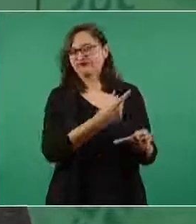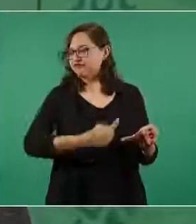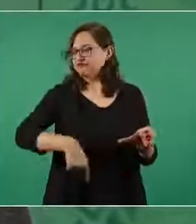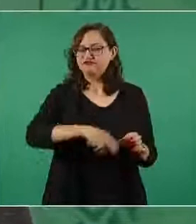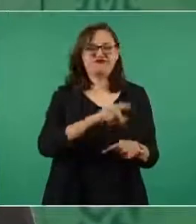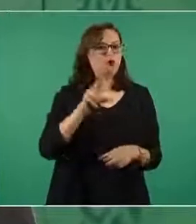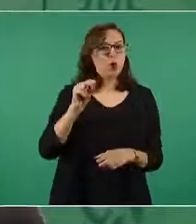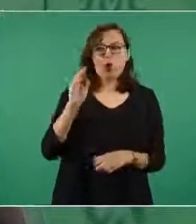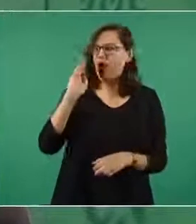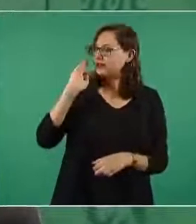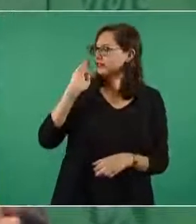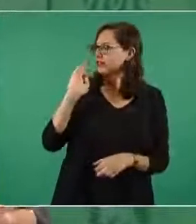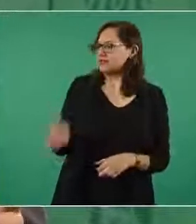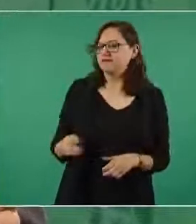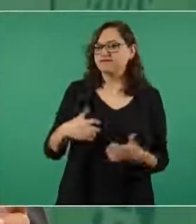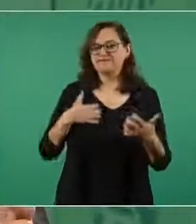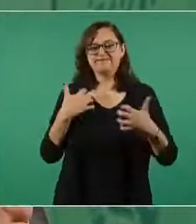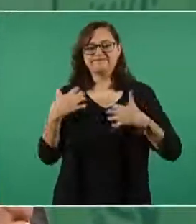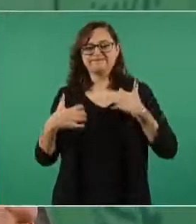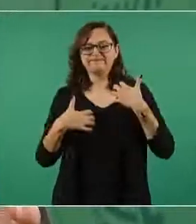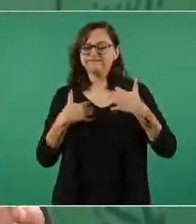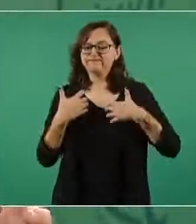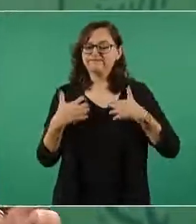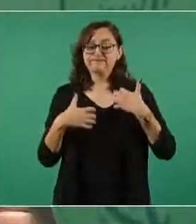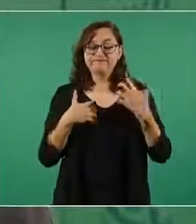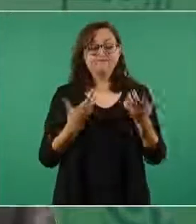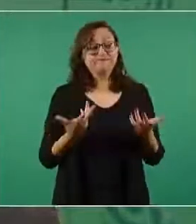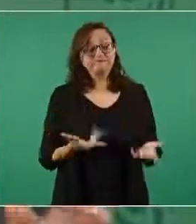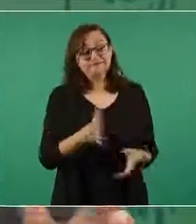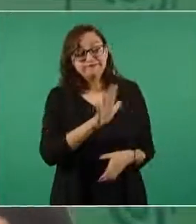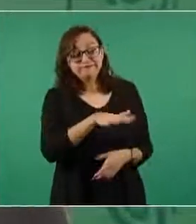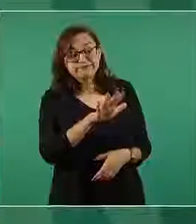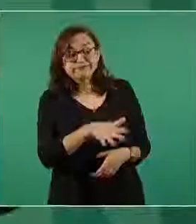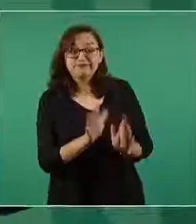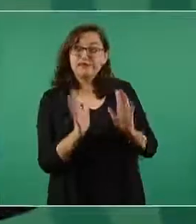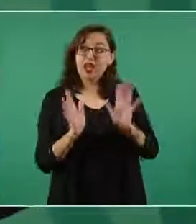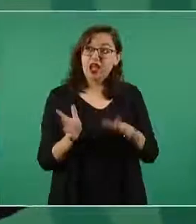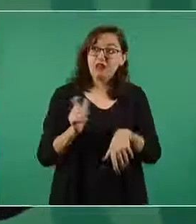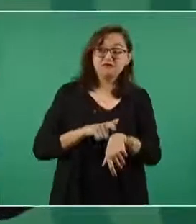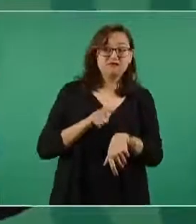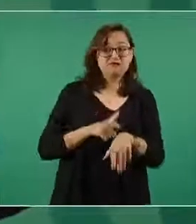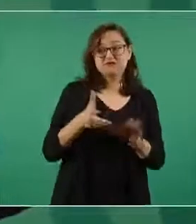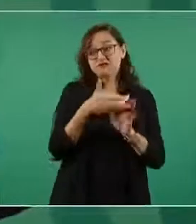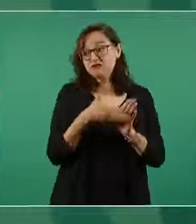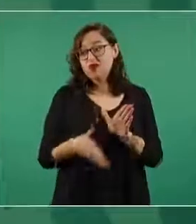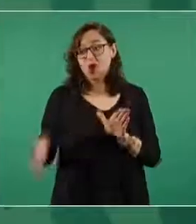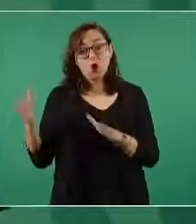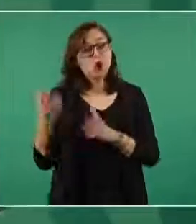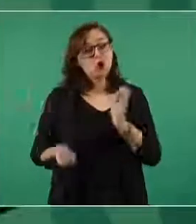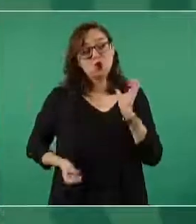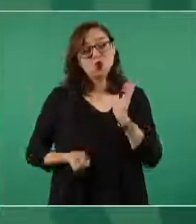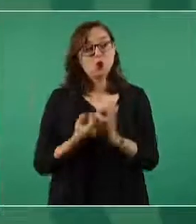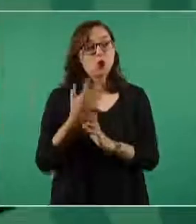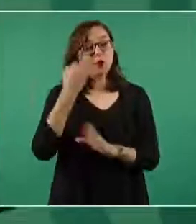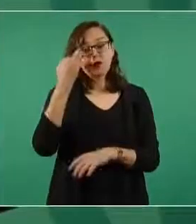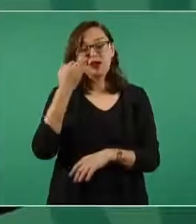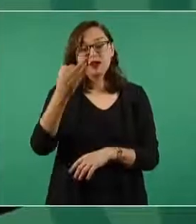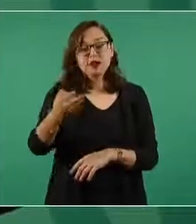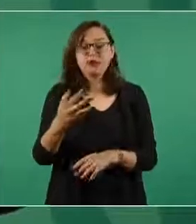y que tenemos que limpiar de corrupción al gobierno